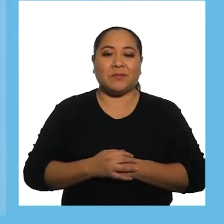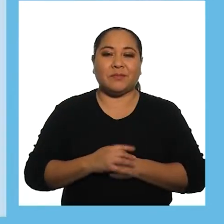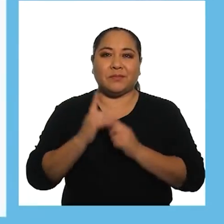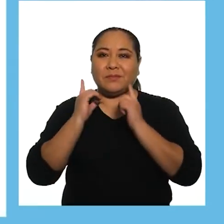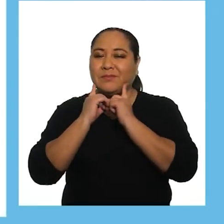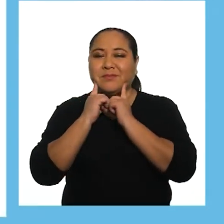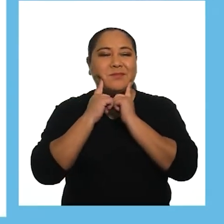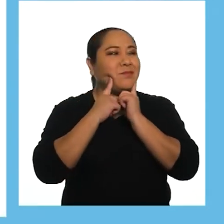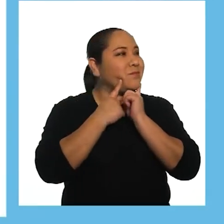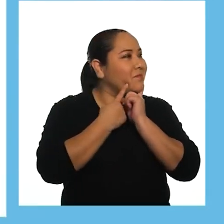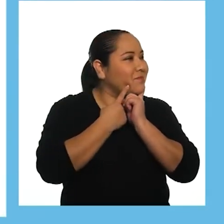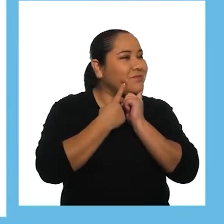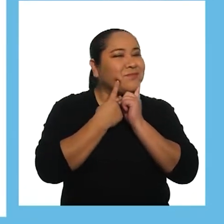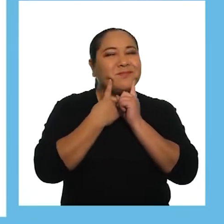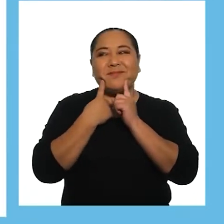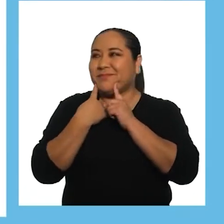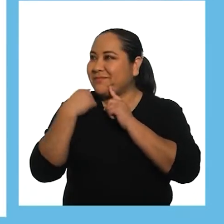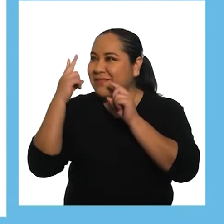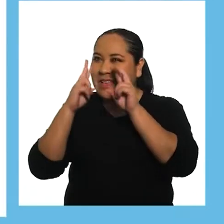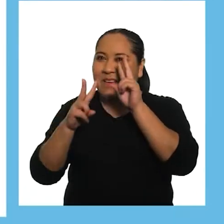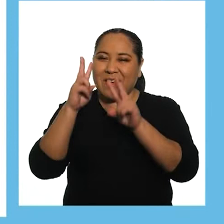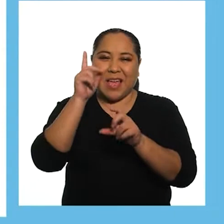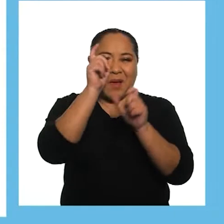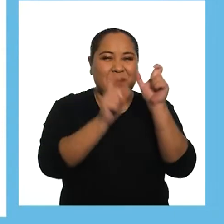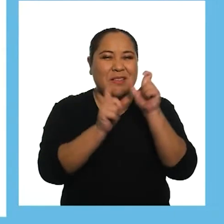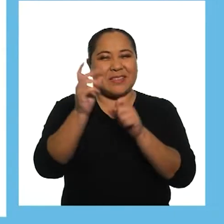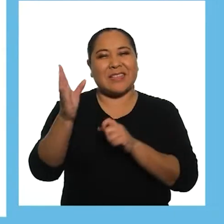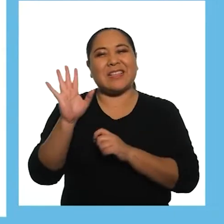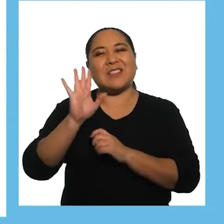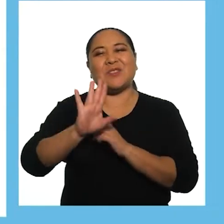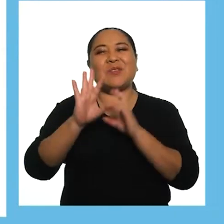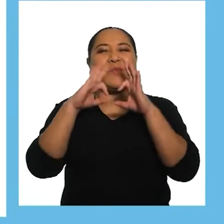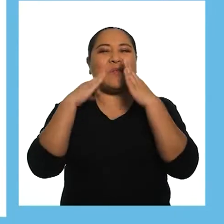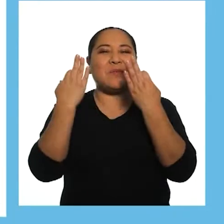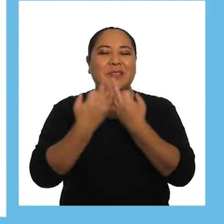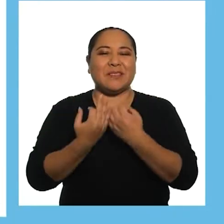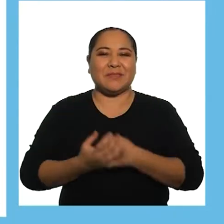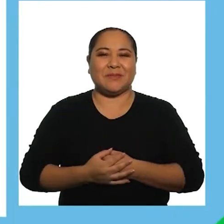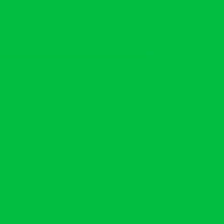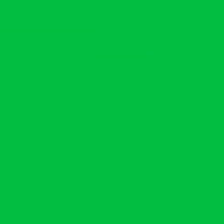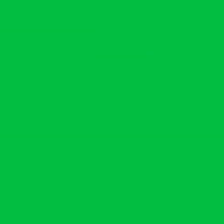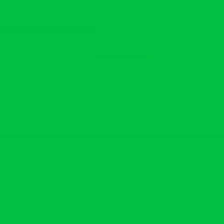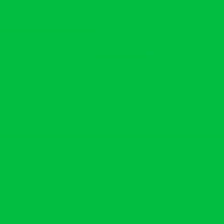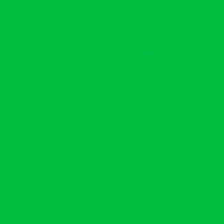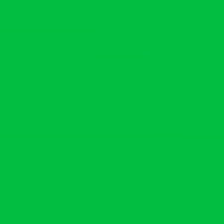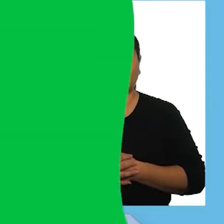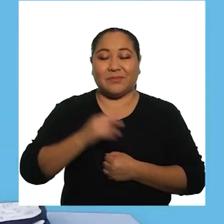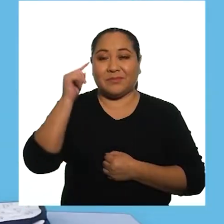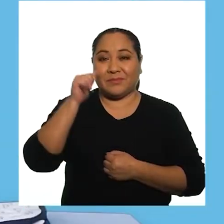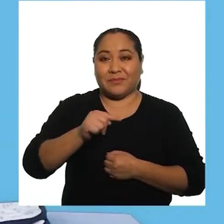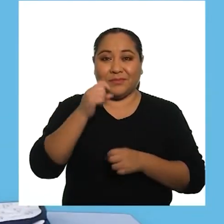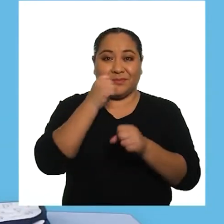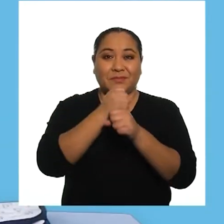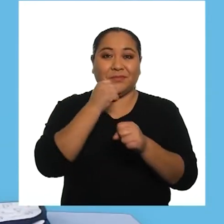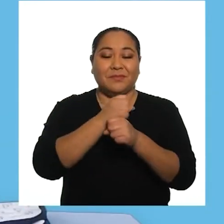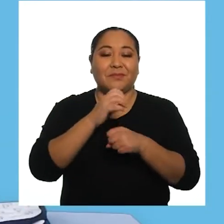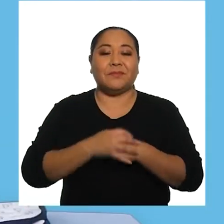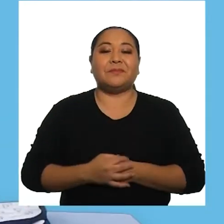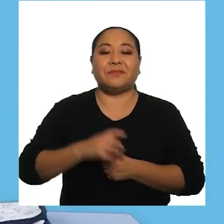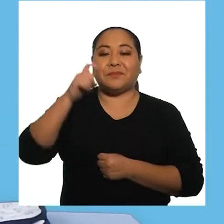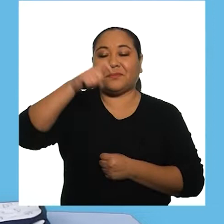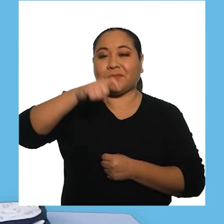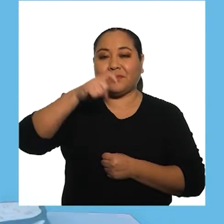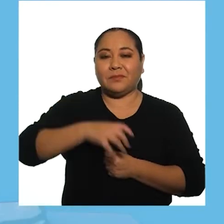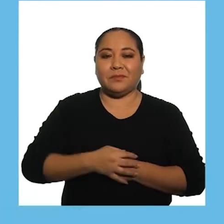Girando la cabeza para ver a los integrantes de su familia. Para esta